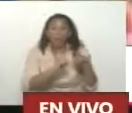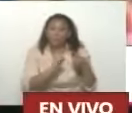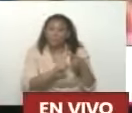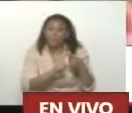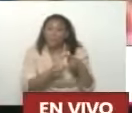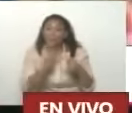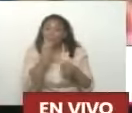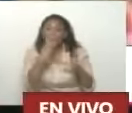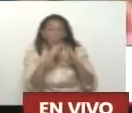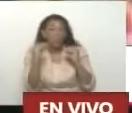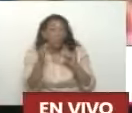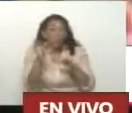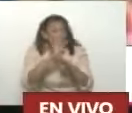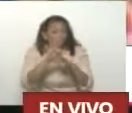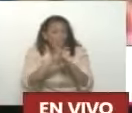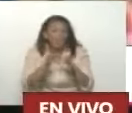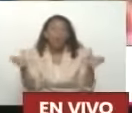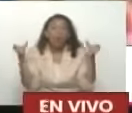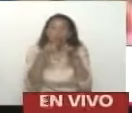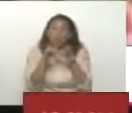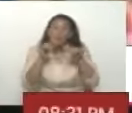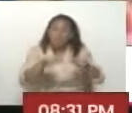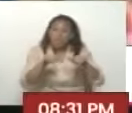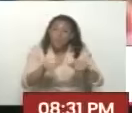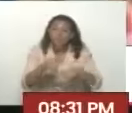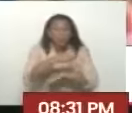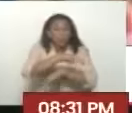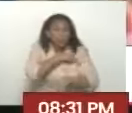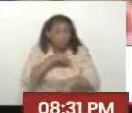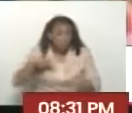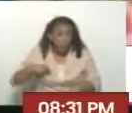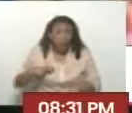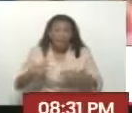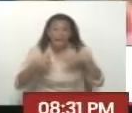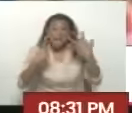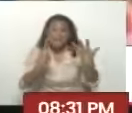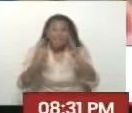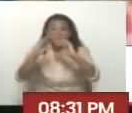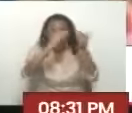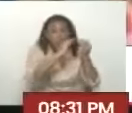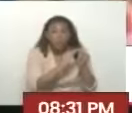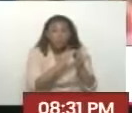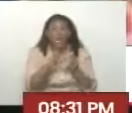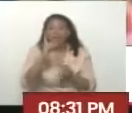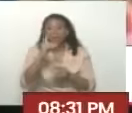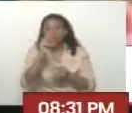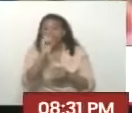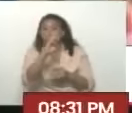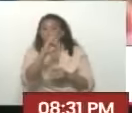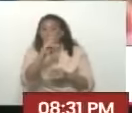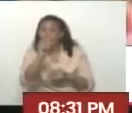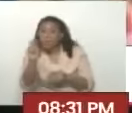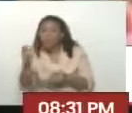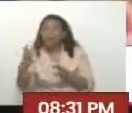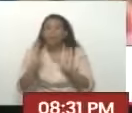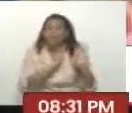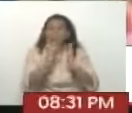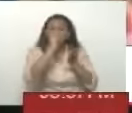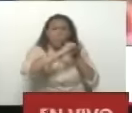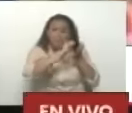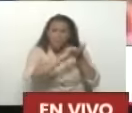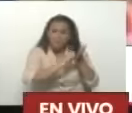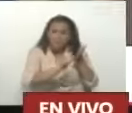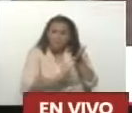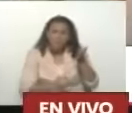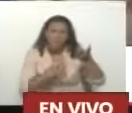Porque todo esto Funciona Bajo la organización Nosotros nos reunimos Las seis comunas De la parroquia La Dolorita Hicimos nuestra agenda Concreta de acción